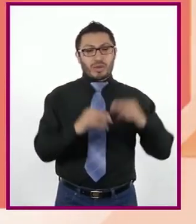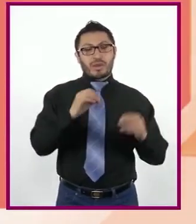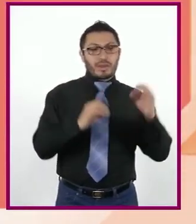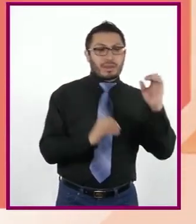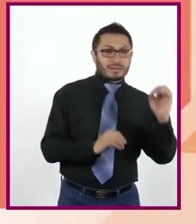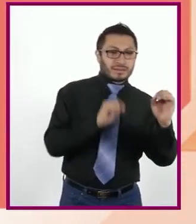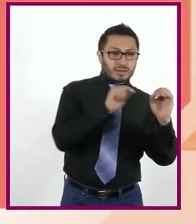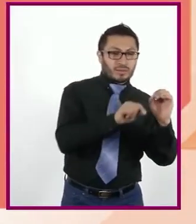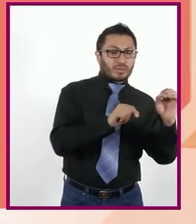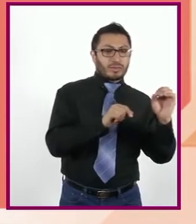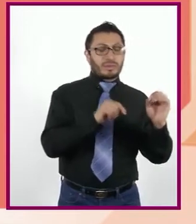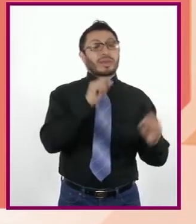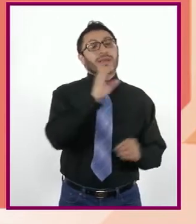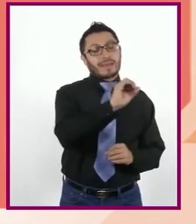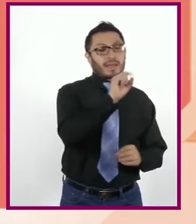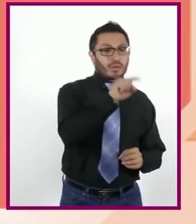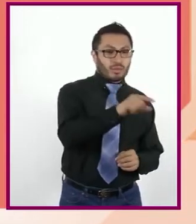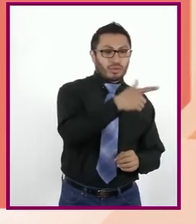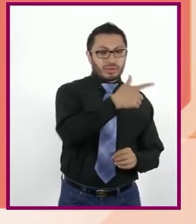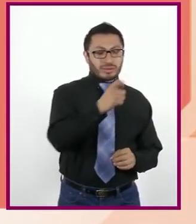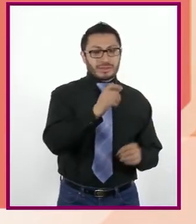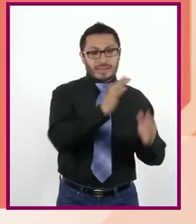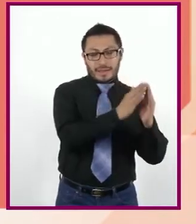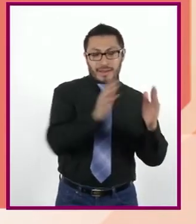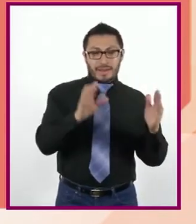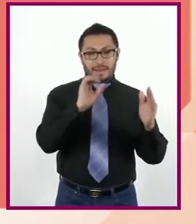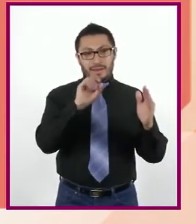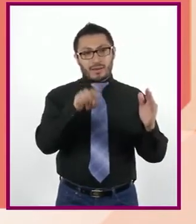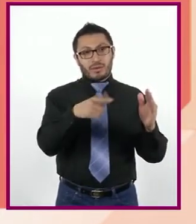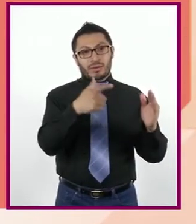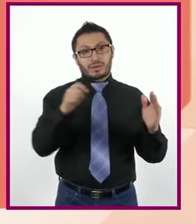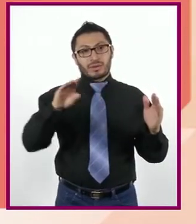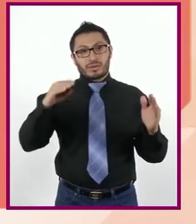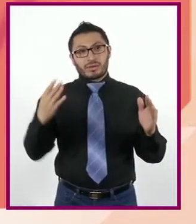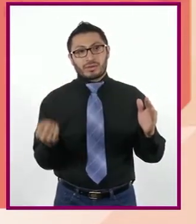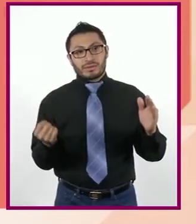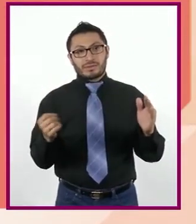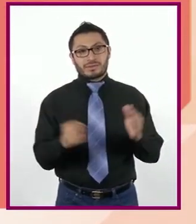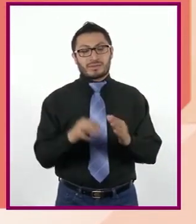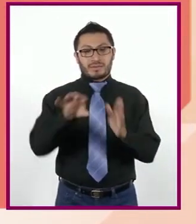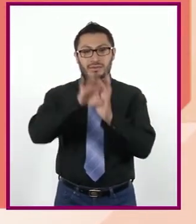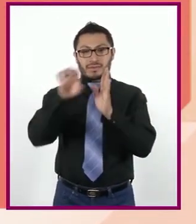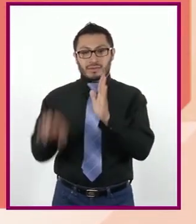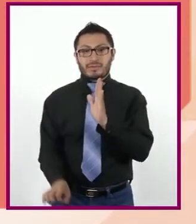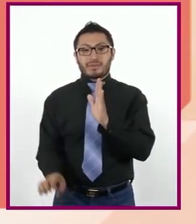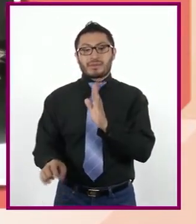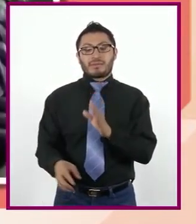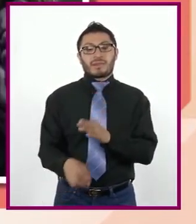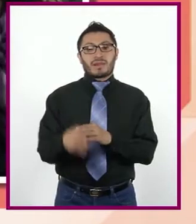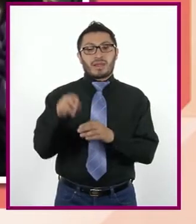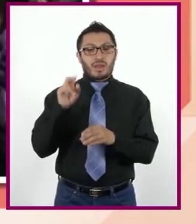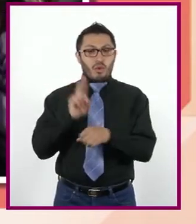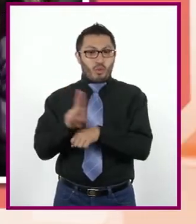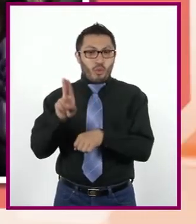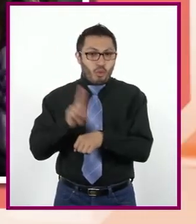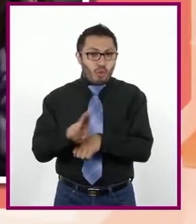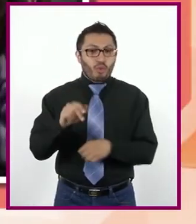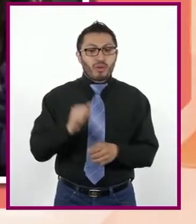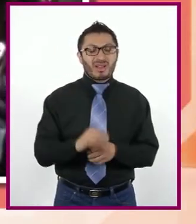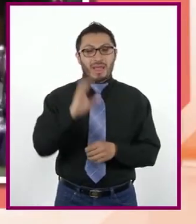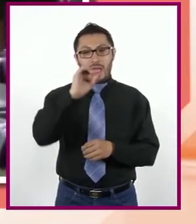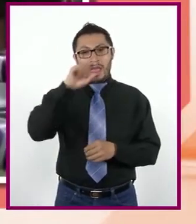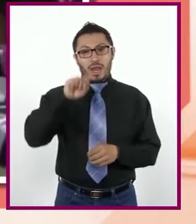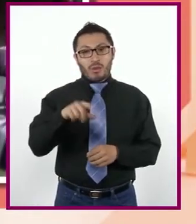.700 a 0.799. Un ejemplo es Uruguay. Con 0